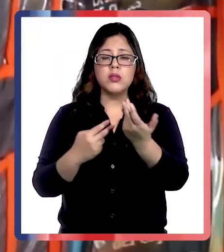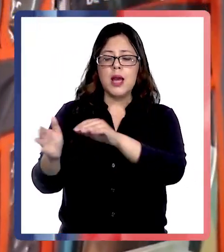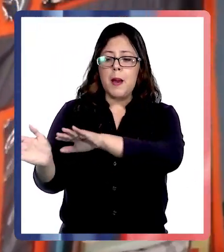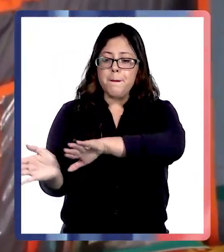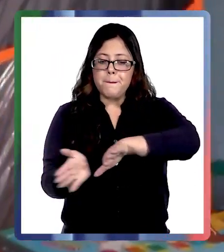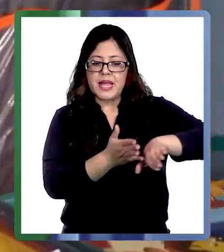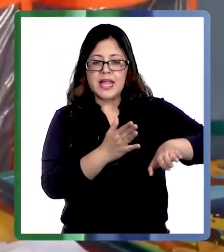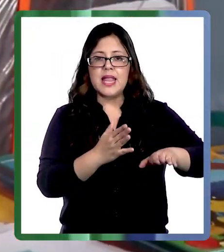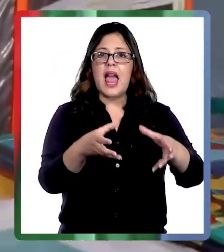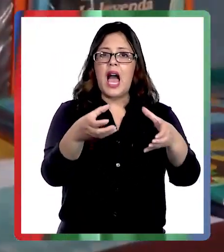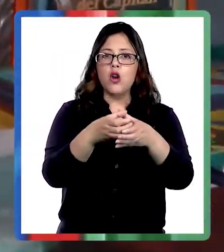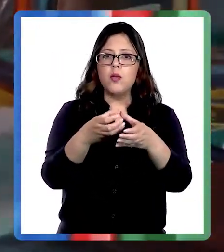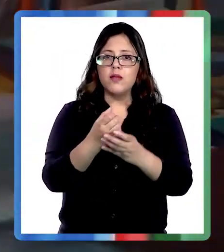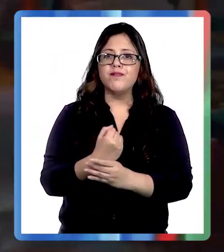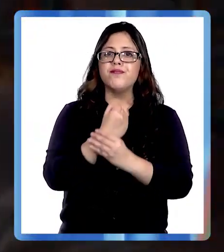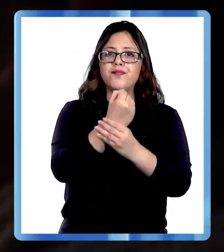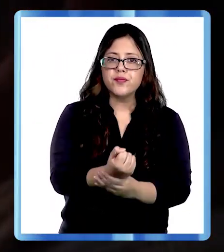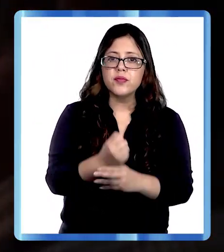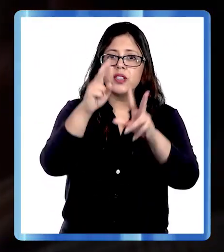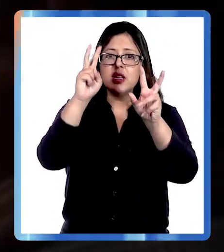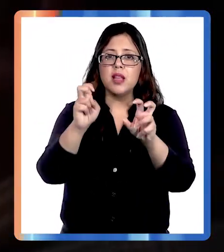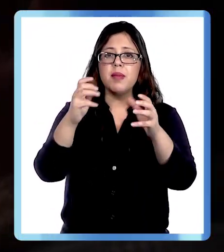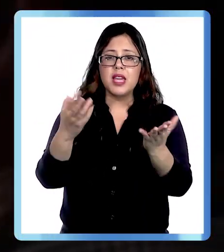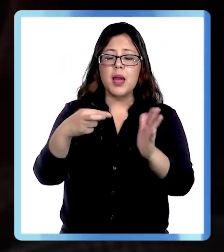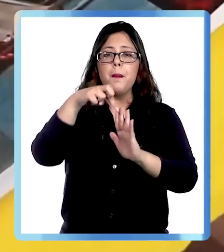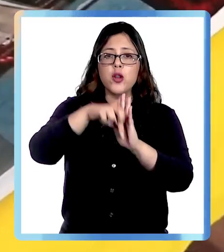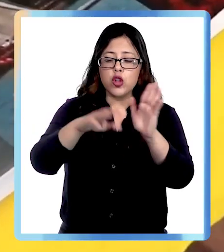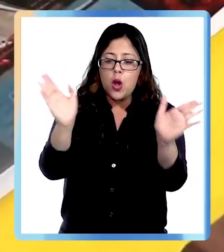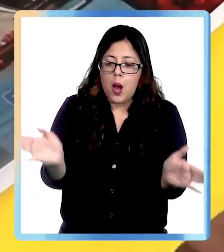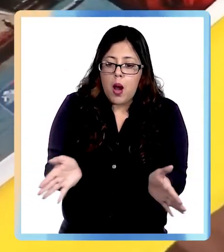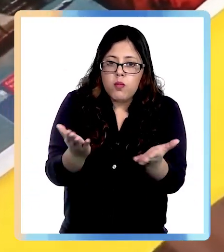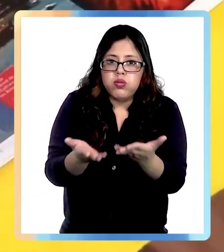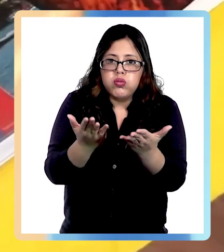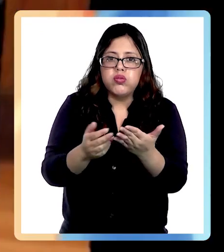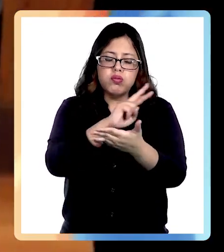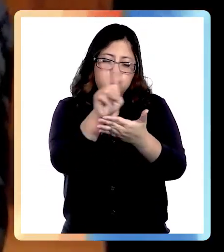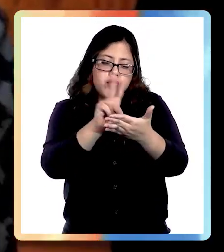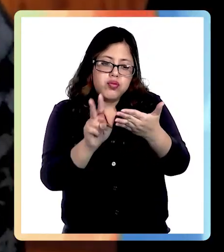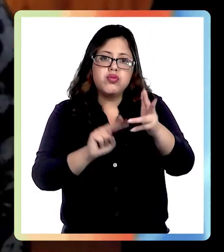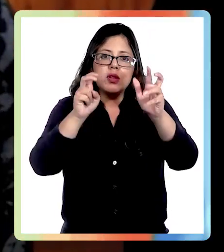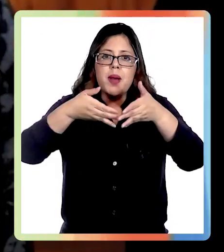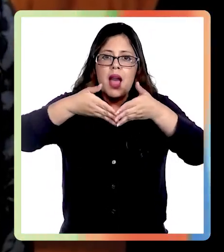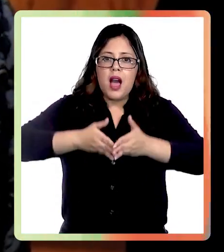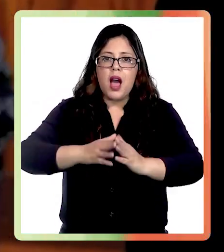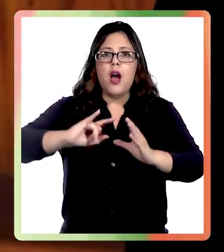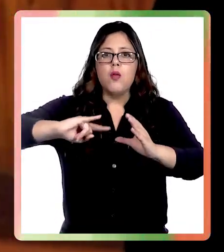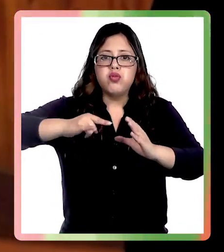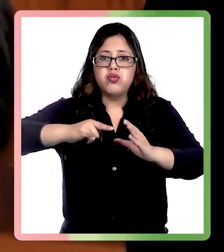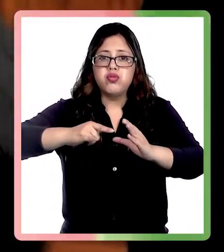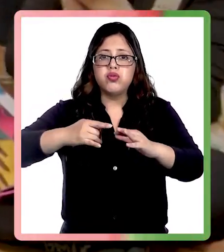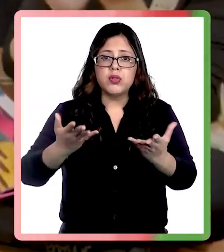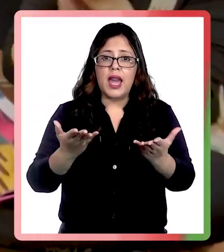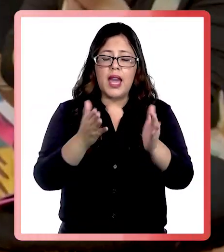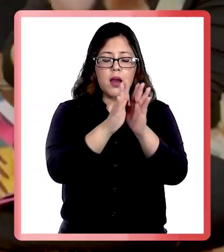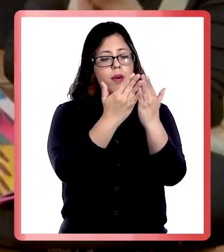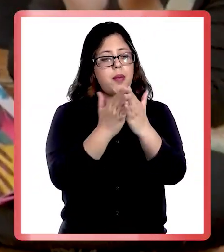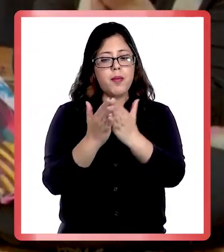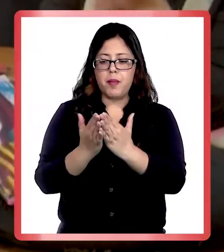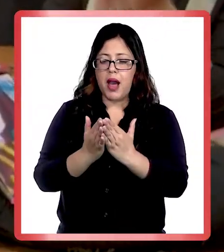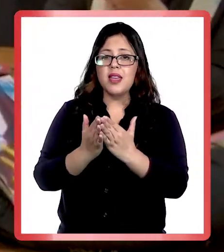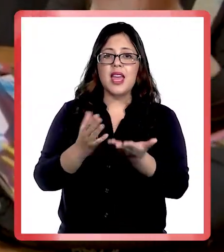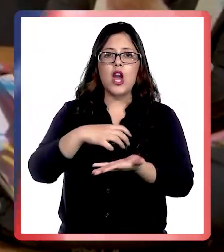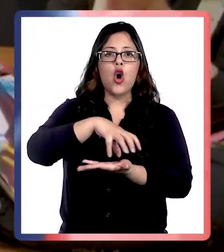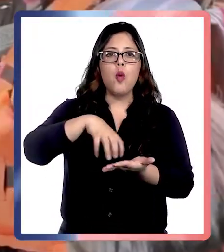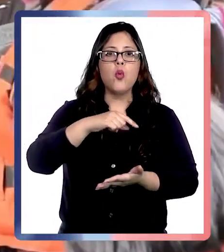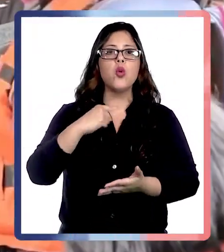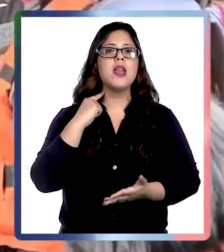colaboradoras al emblemático proyecto de fomento lector conocido como Biblio Lancha de la Comuna de Kenchi. Este es un